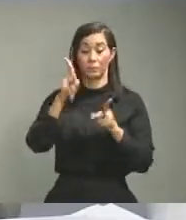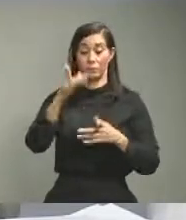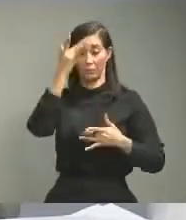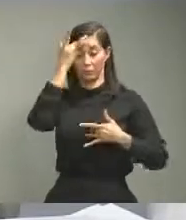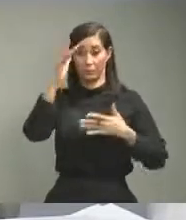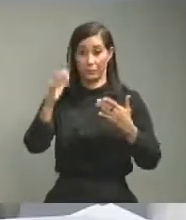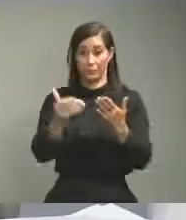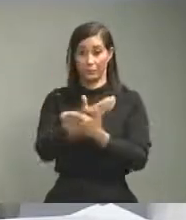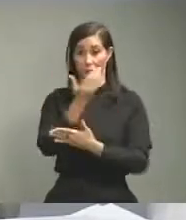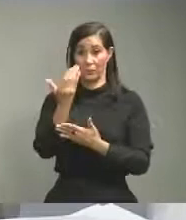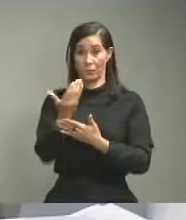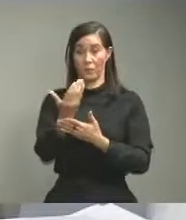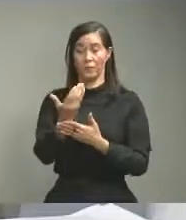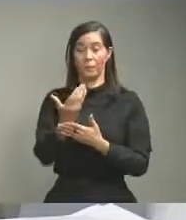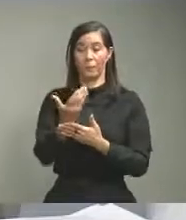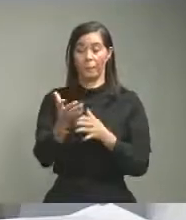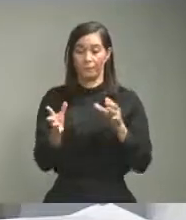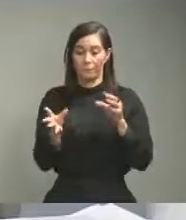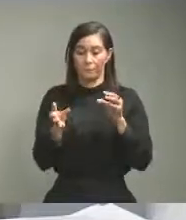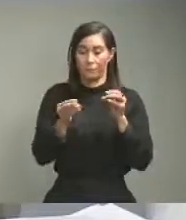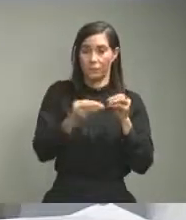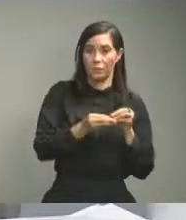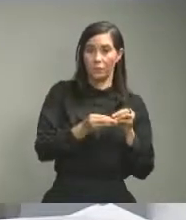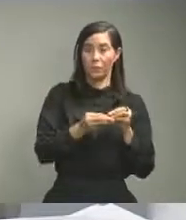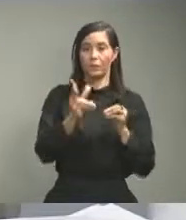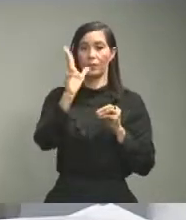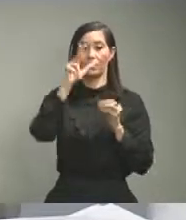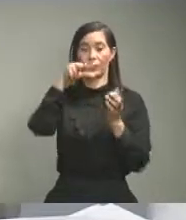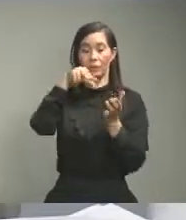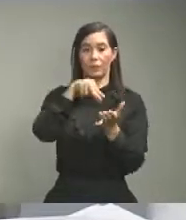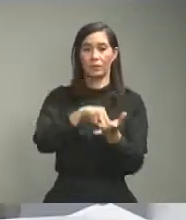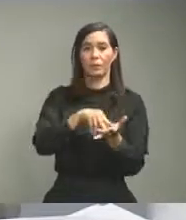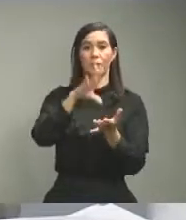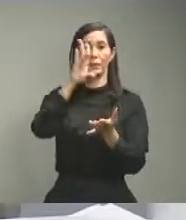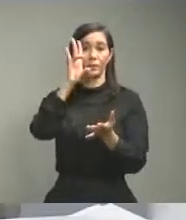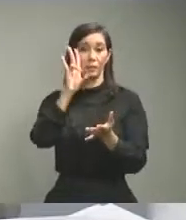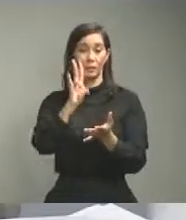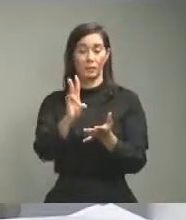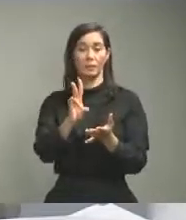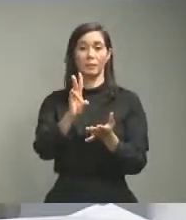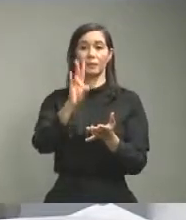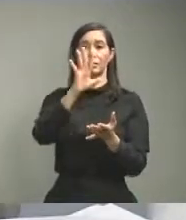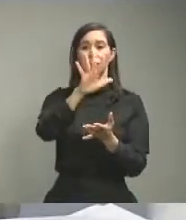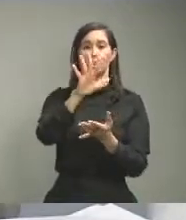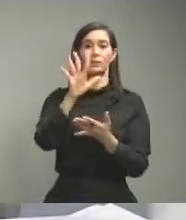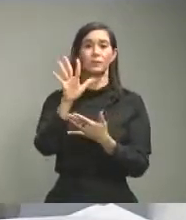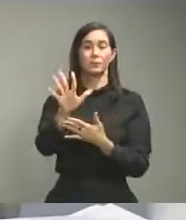con un acumulado de 3.755